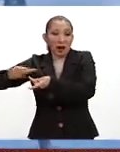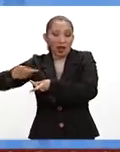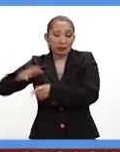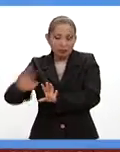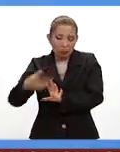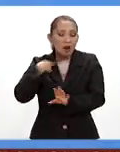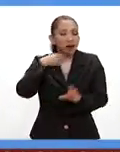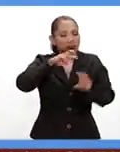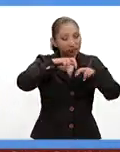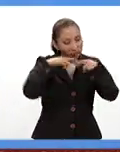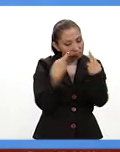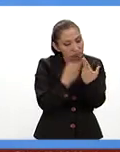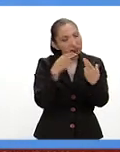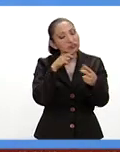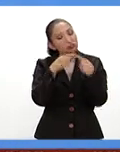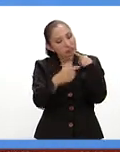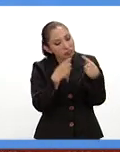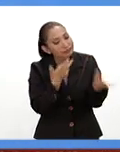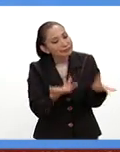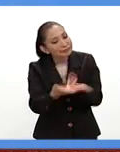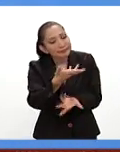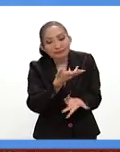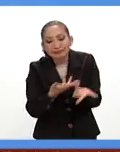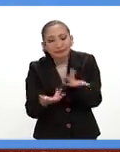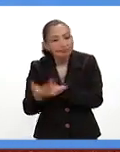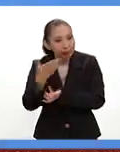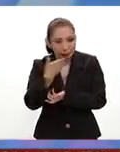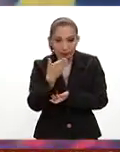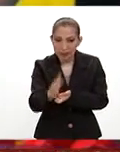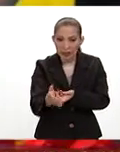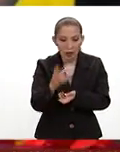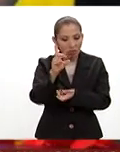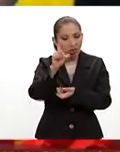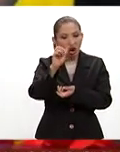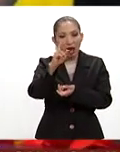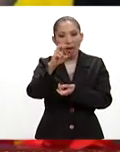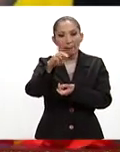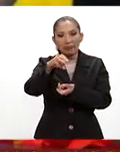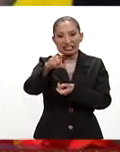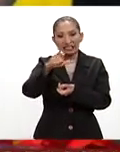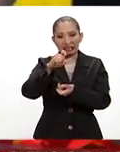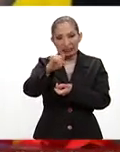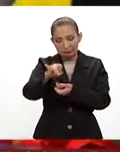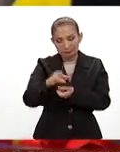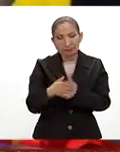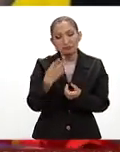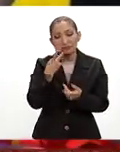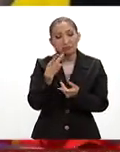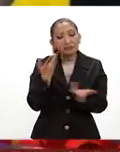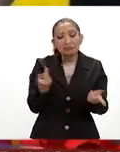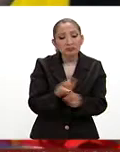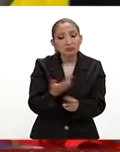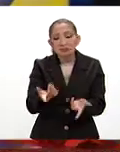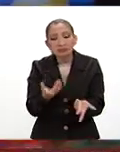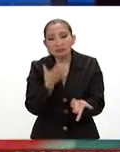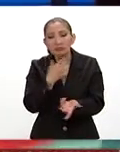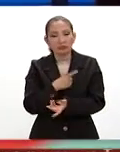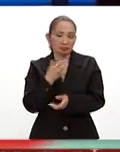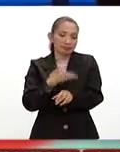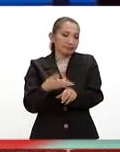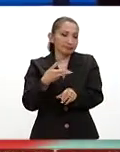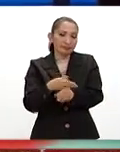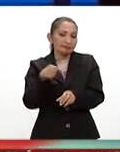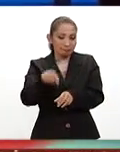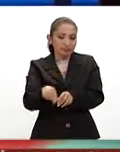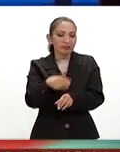se platicó con ellos, se platicó bastante con Dora Mitzi sobre este particular, y bueno, la solución es